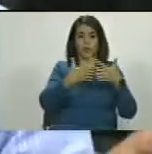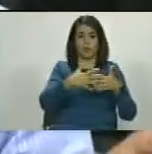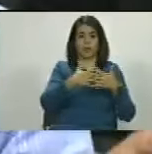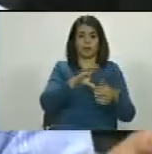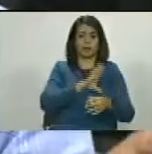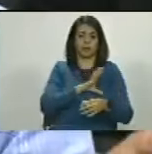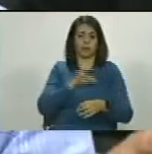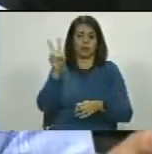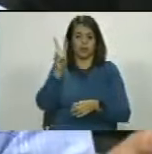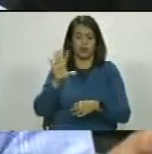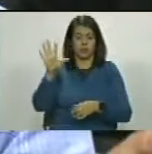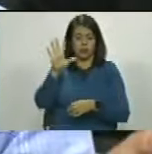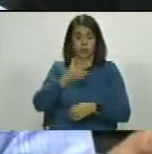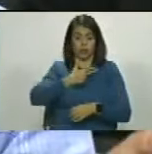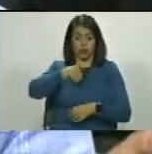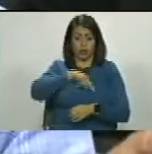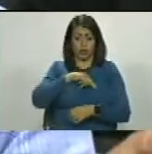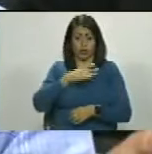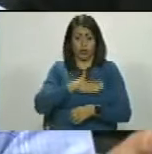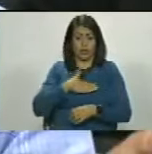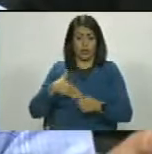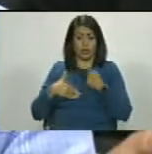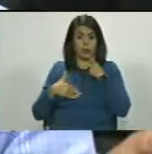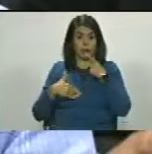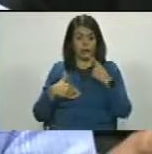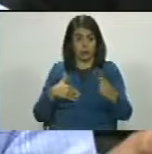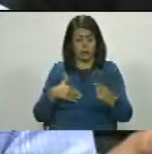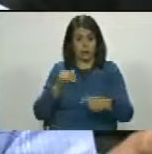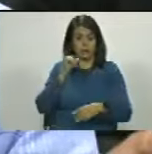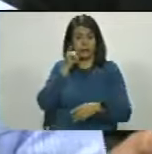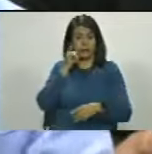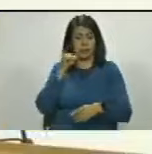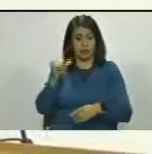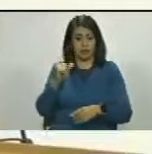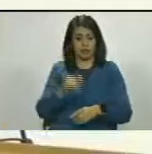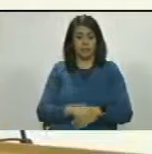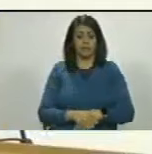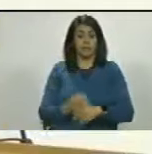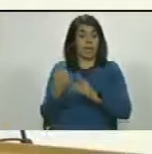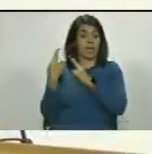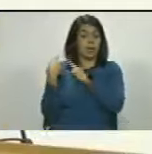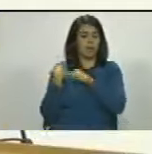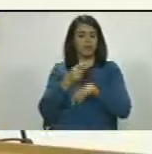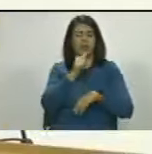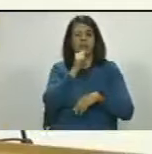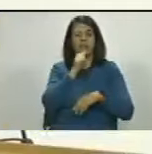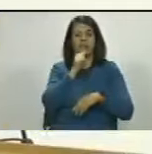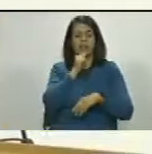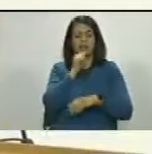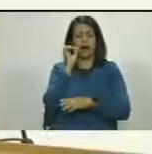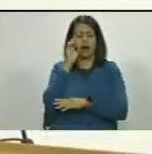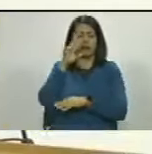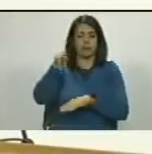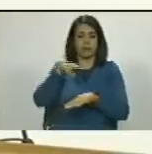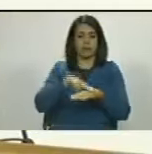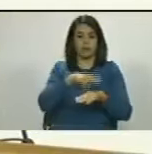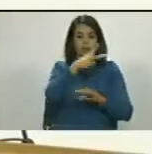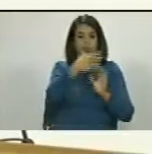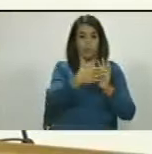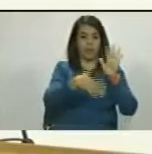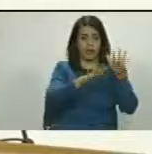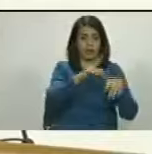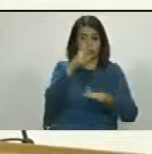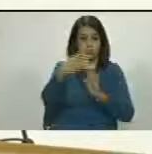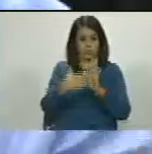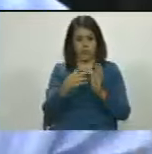y nosotros queremos señalar denunciar como responsable a la asamblea nacional 2015